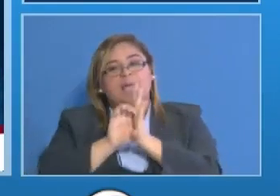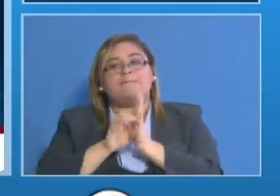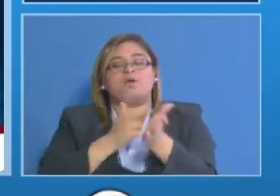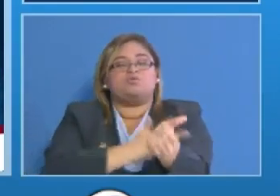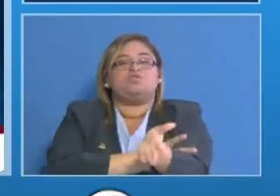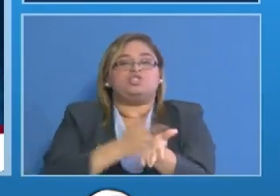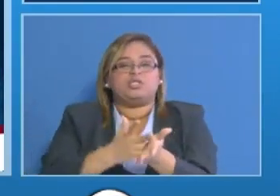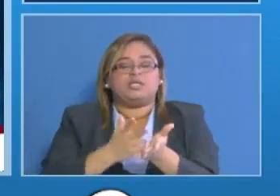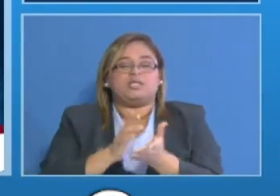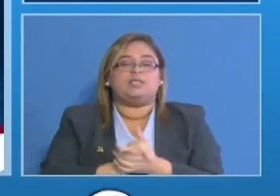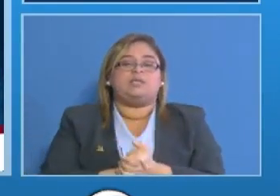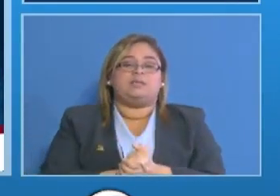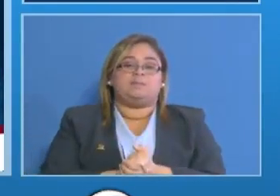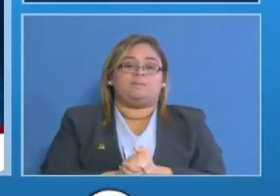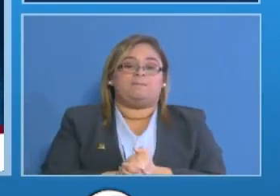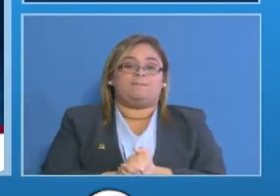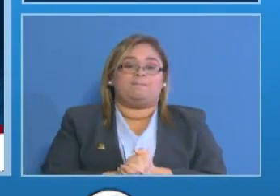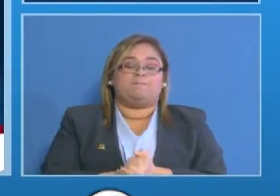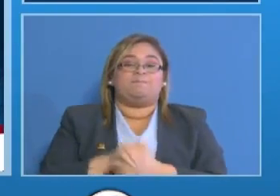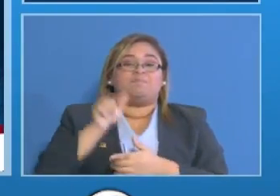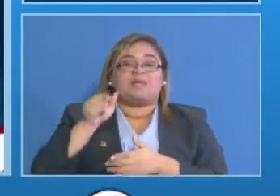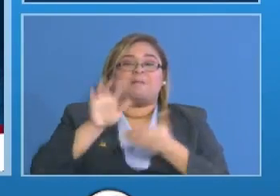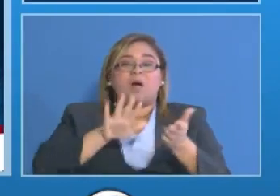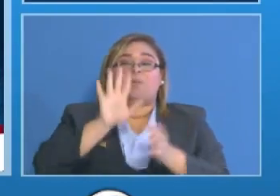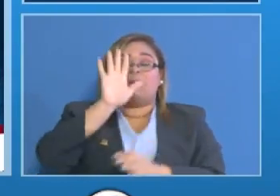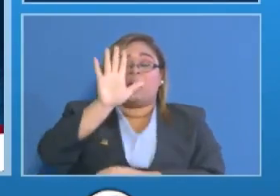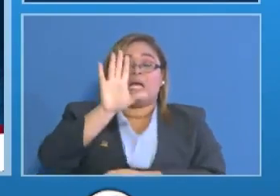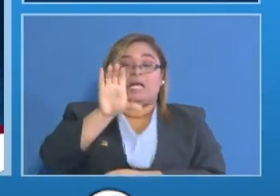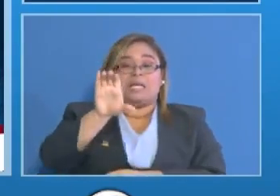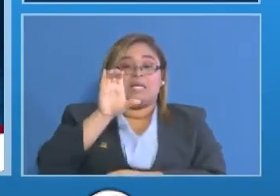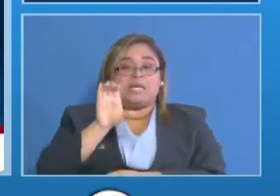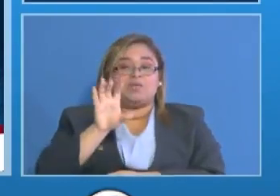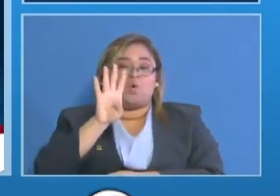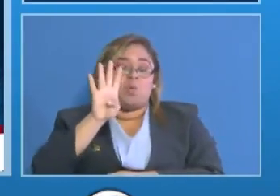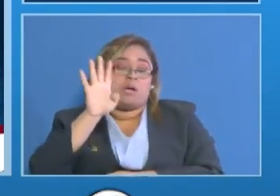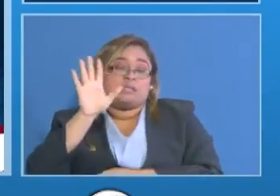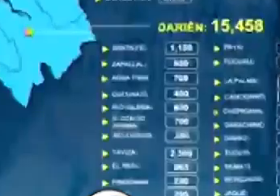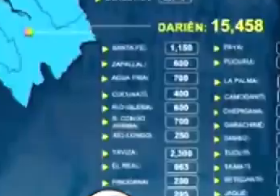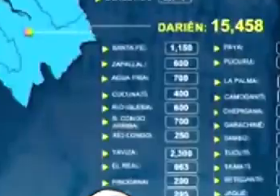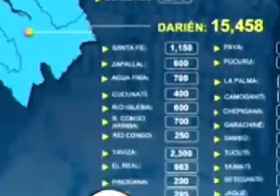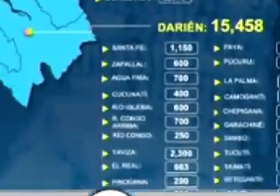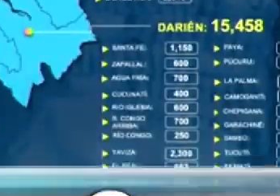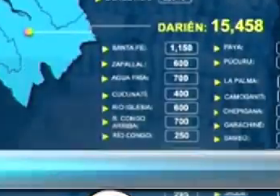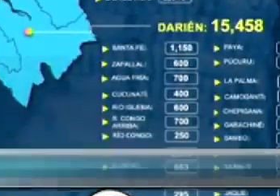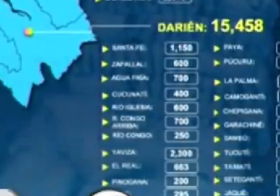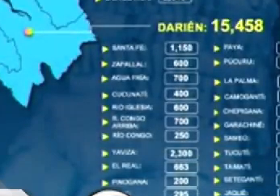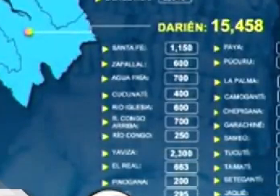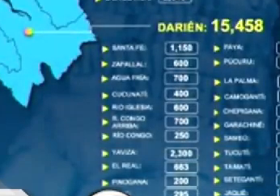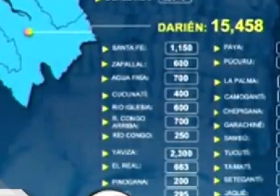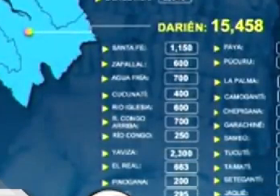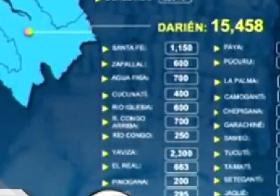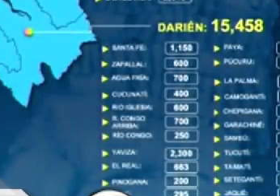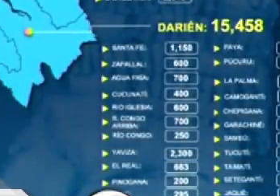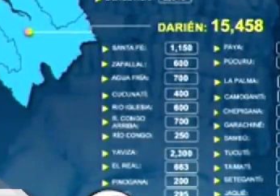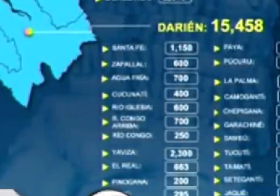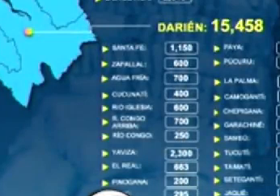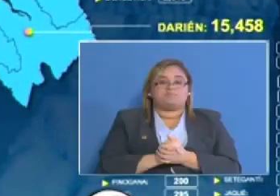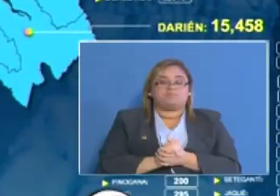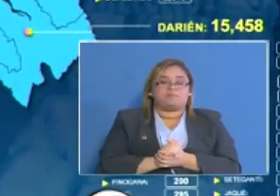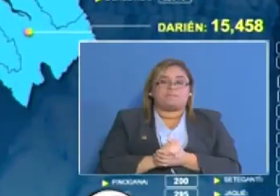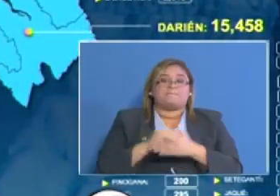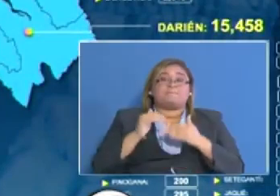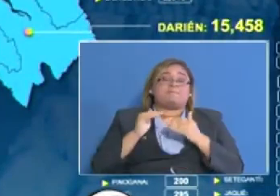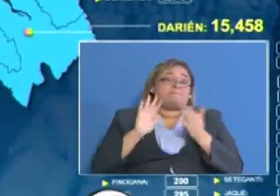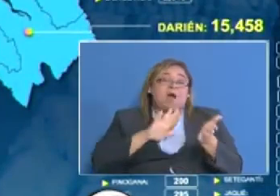de Chiriquí que está a 544 kilómetros es decir a más de 9